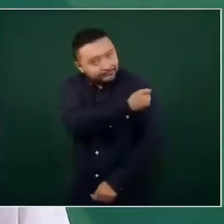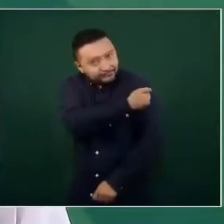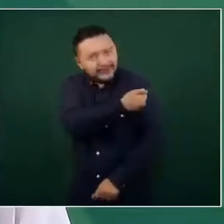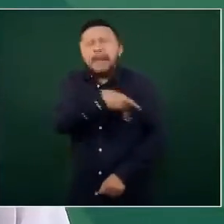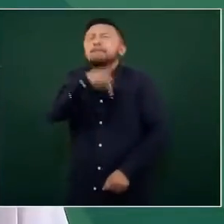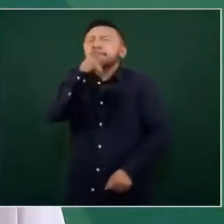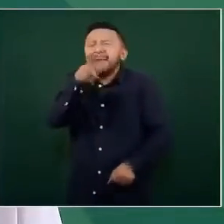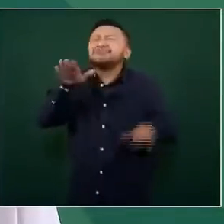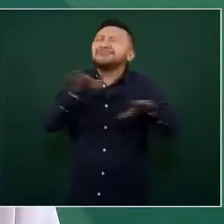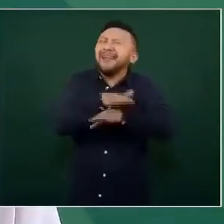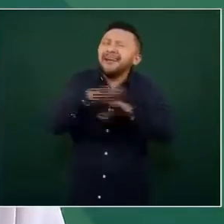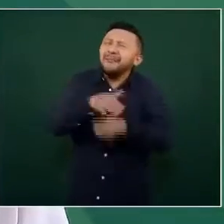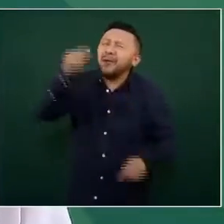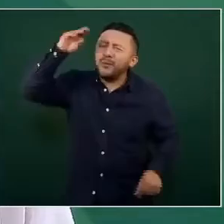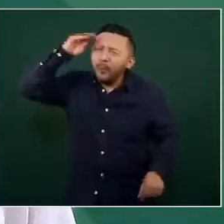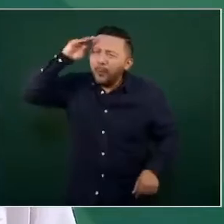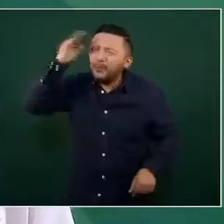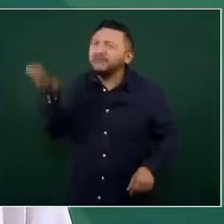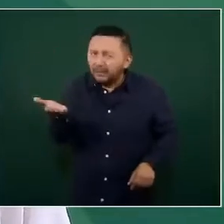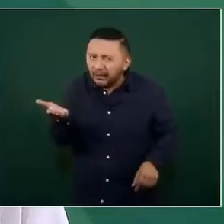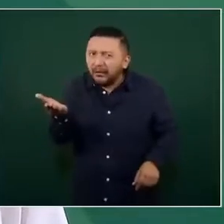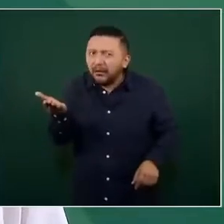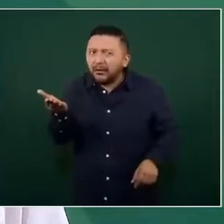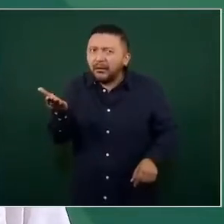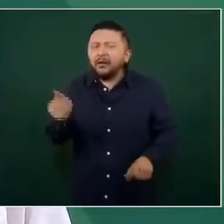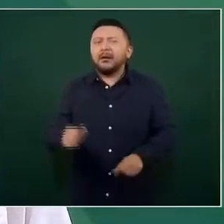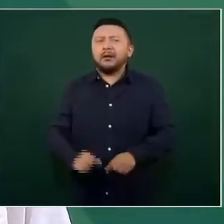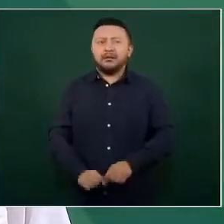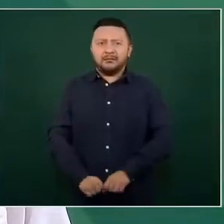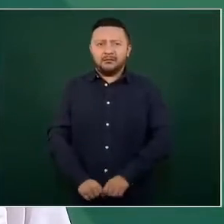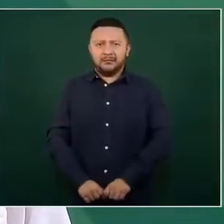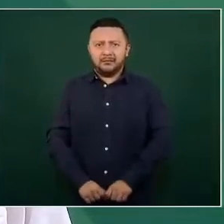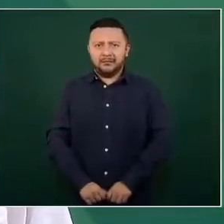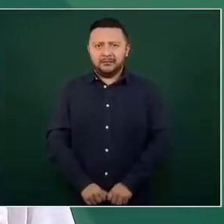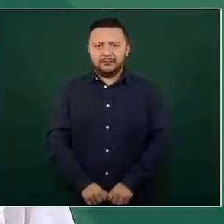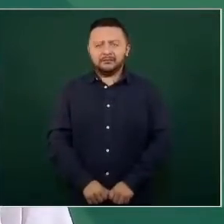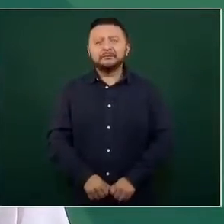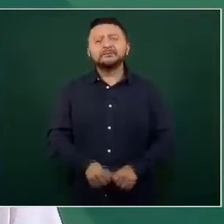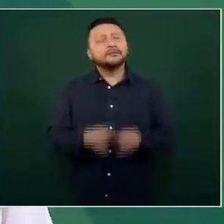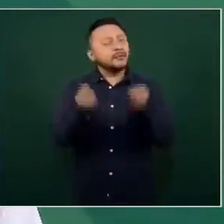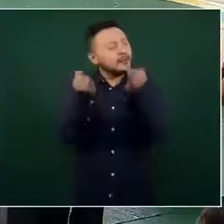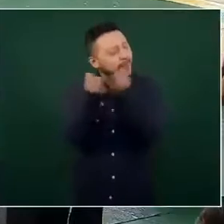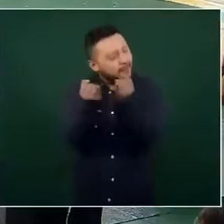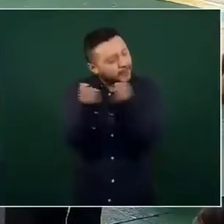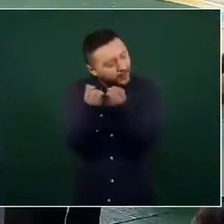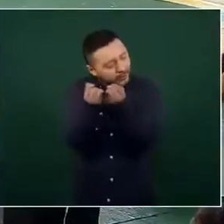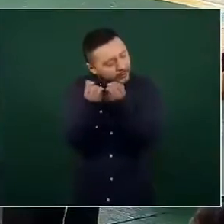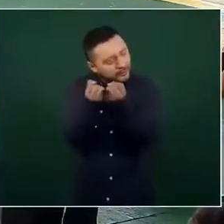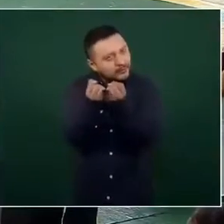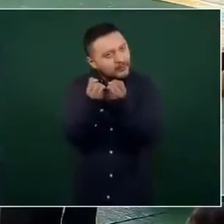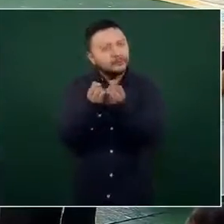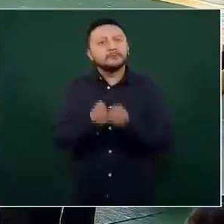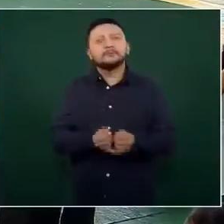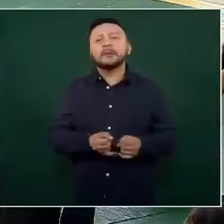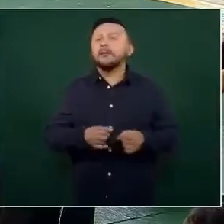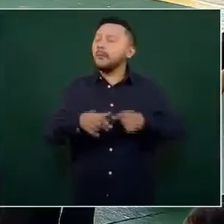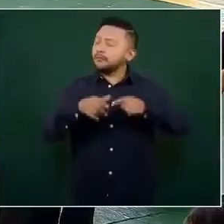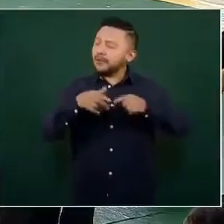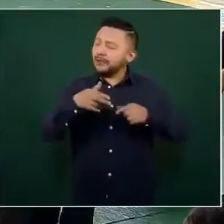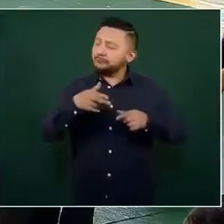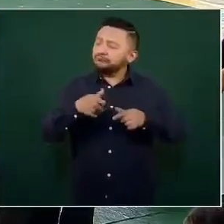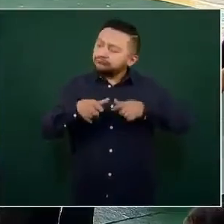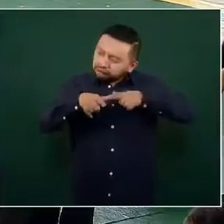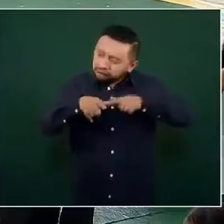están cambiando de parecer. Y vamos a continuar